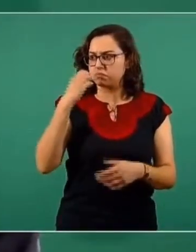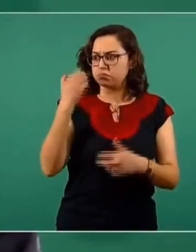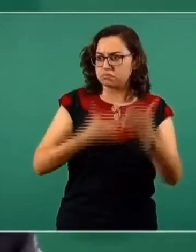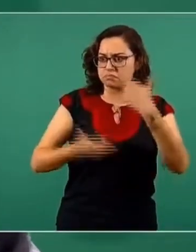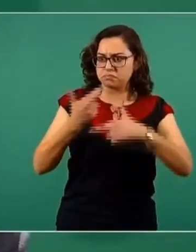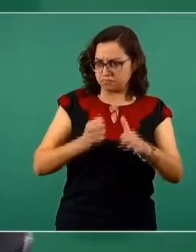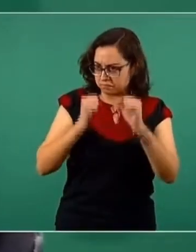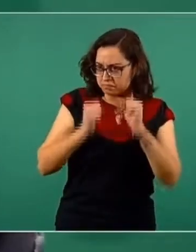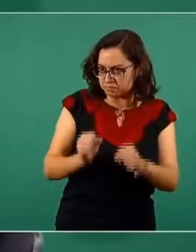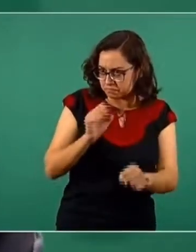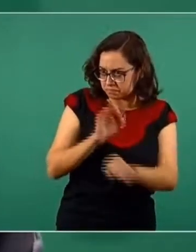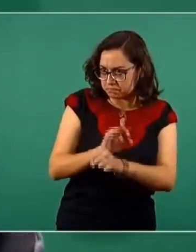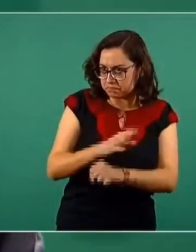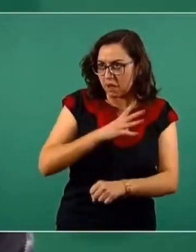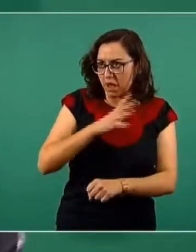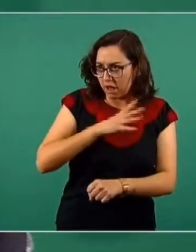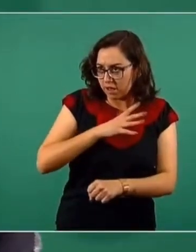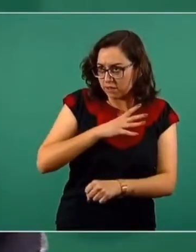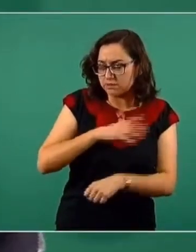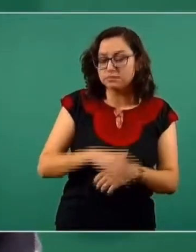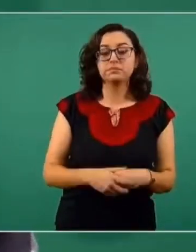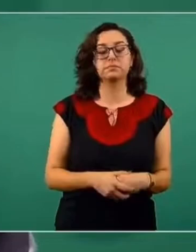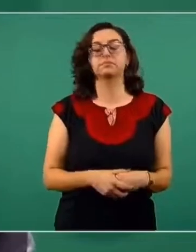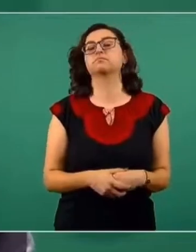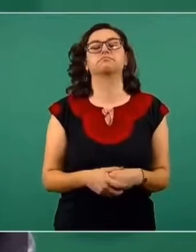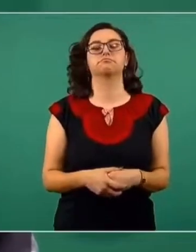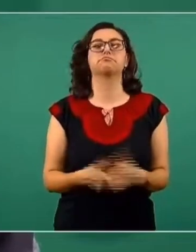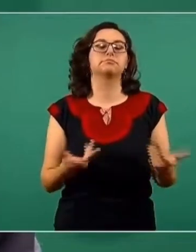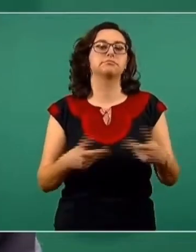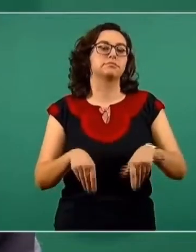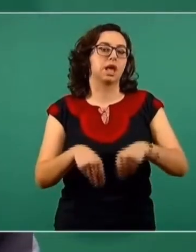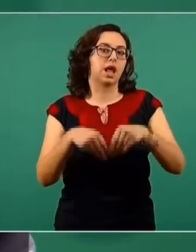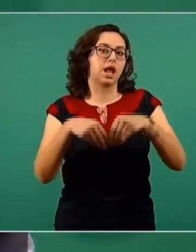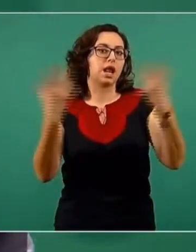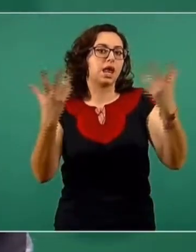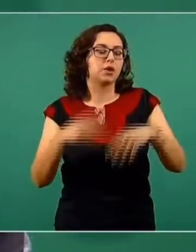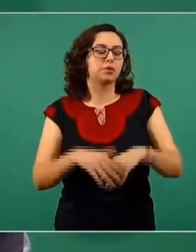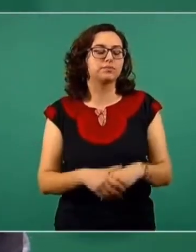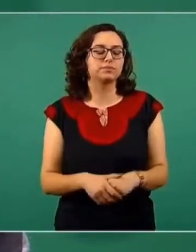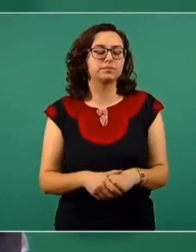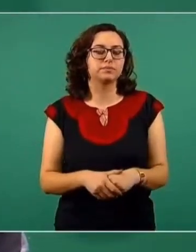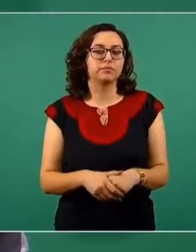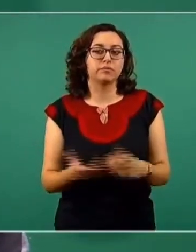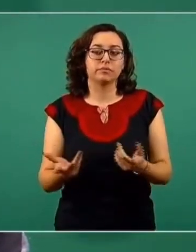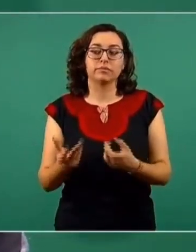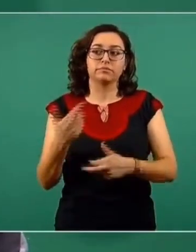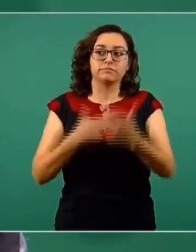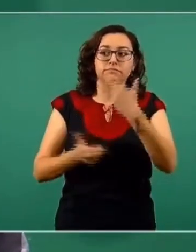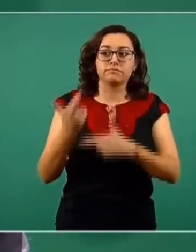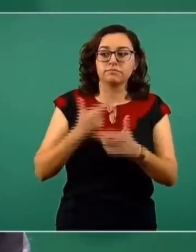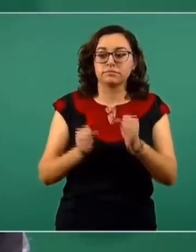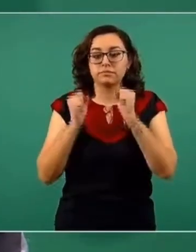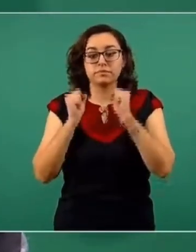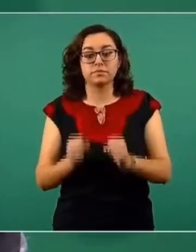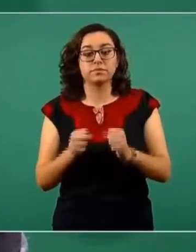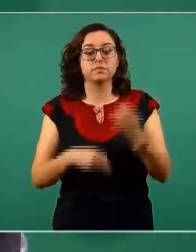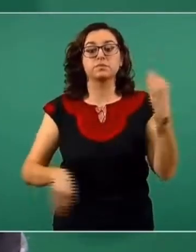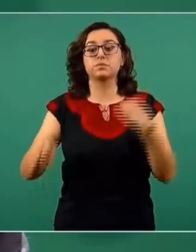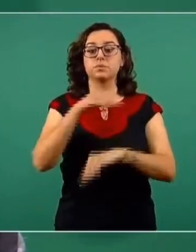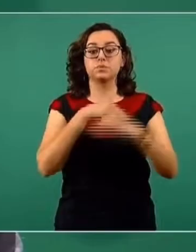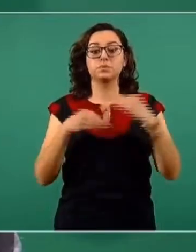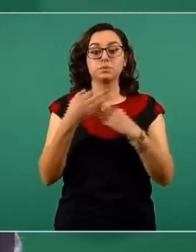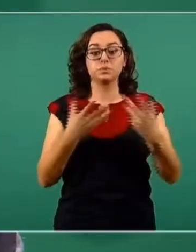eso se trata, de eso se trata, de tener un retorno seguro. En la medida en que todas y todos nos vinculemos, nos